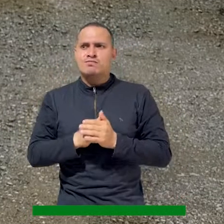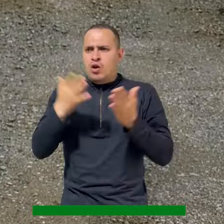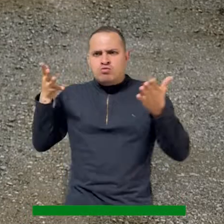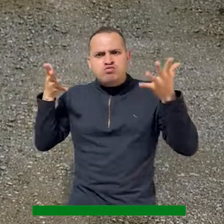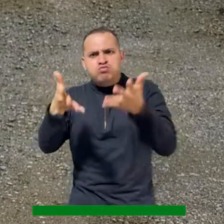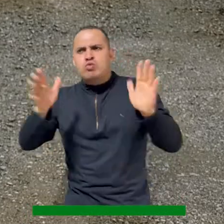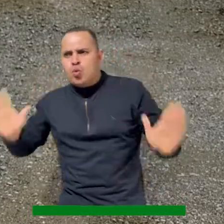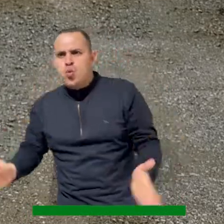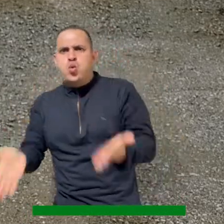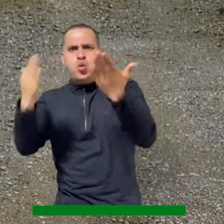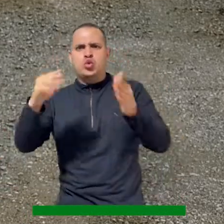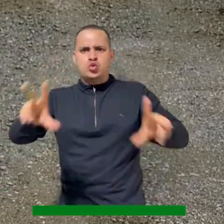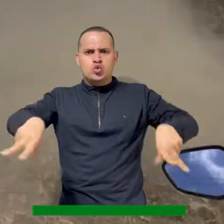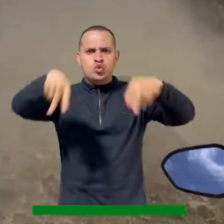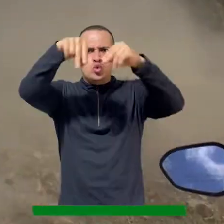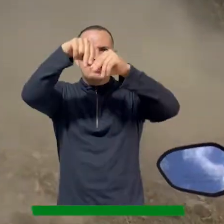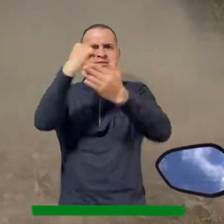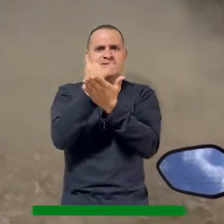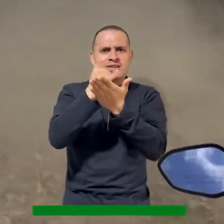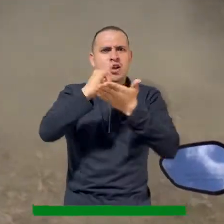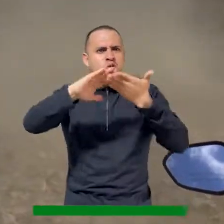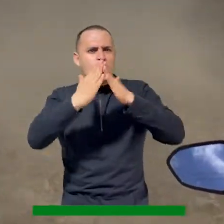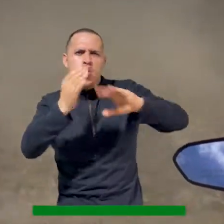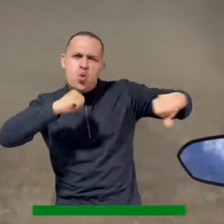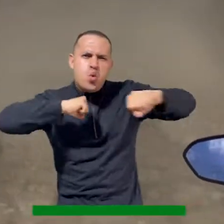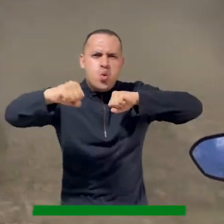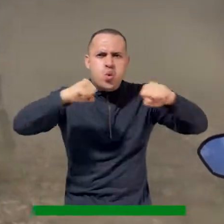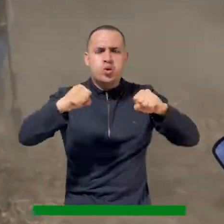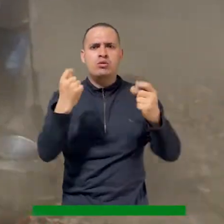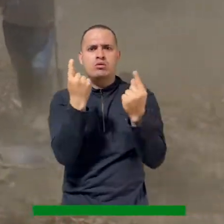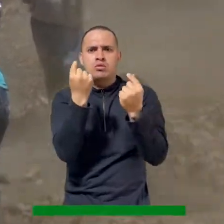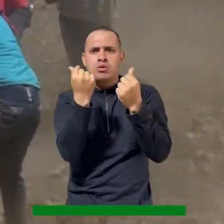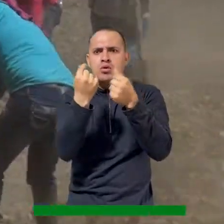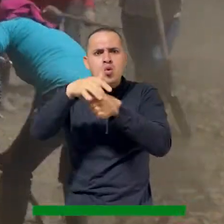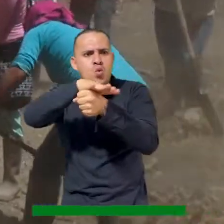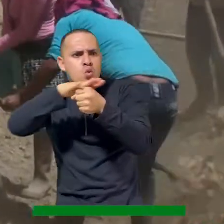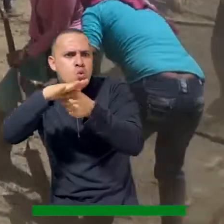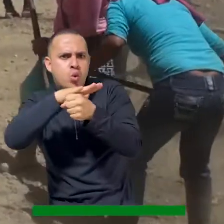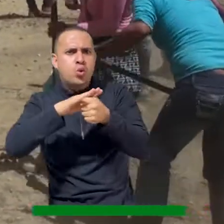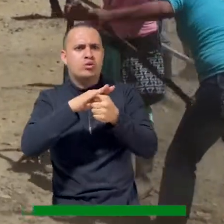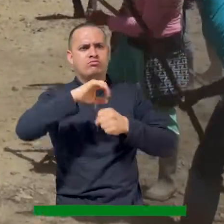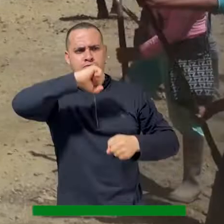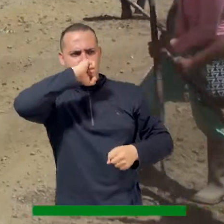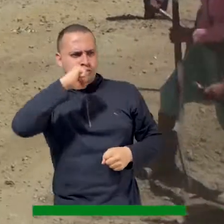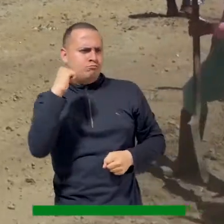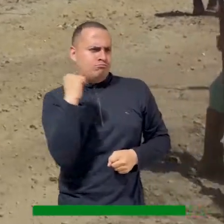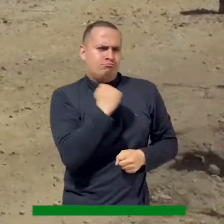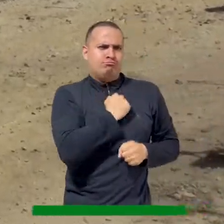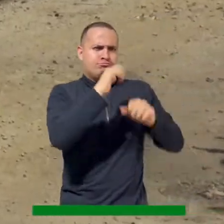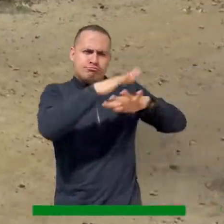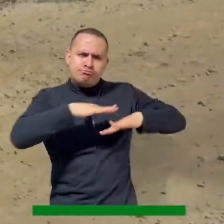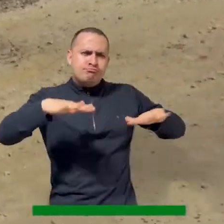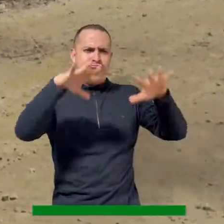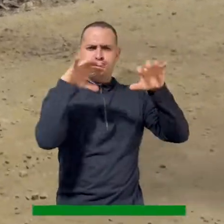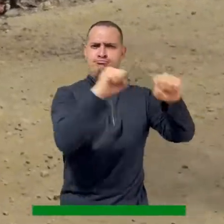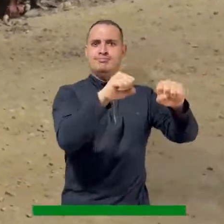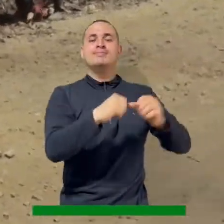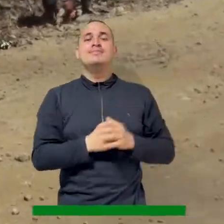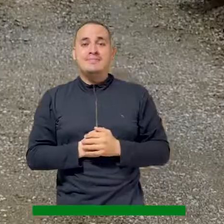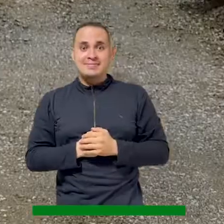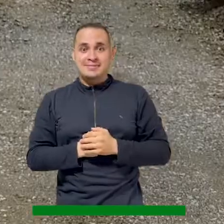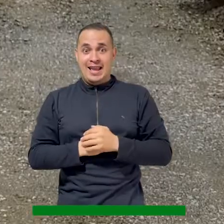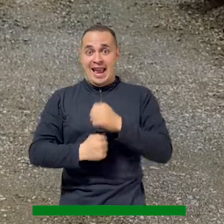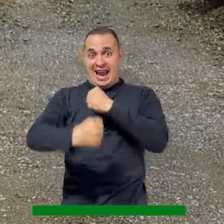el fortalecimiento social de las juntas de acción comunal, las economías locales y el sentido de pertenencia hacia sus